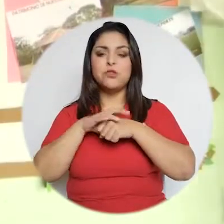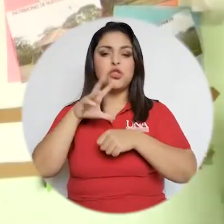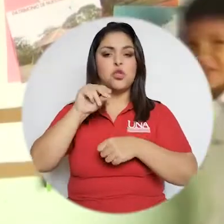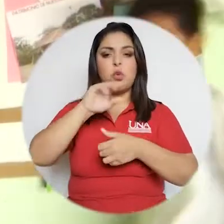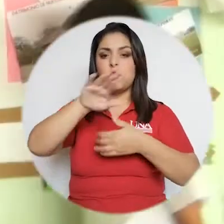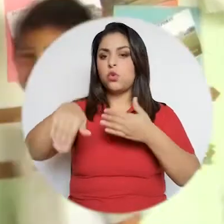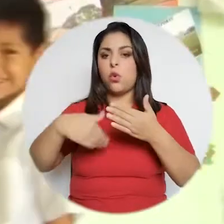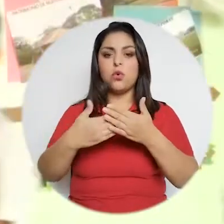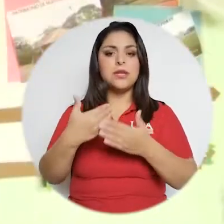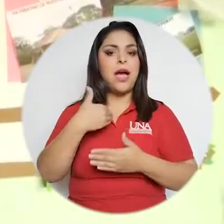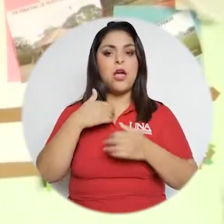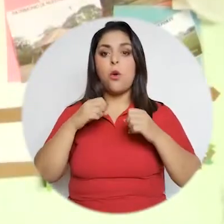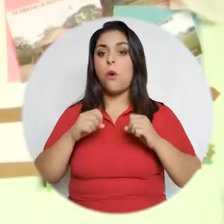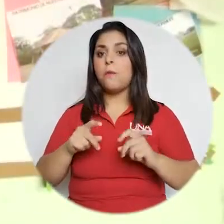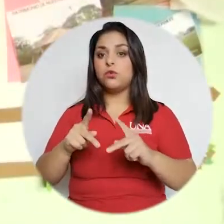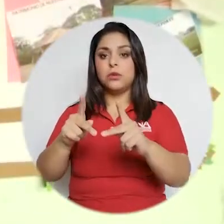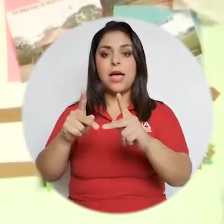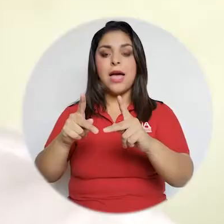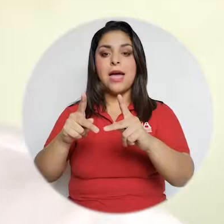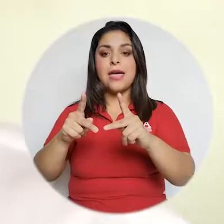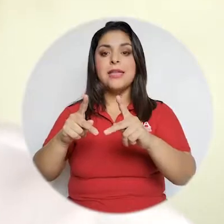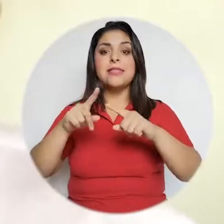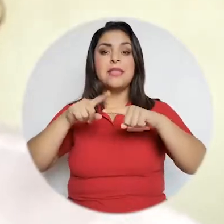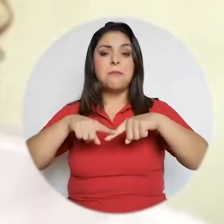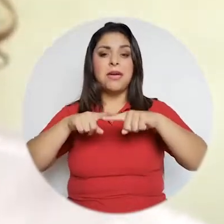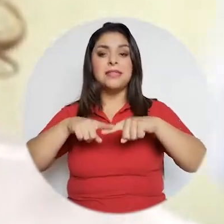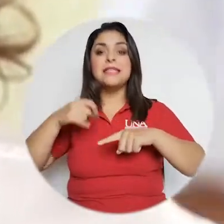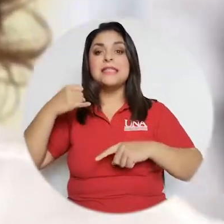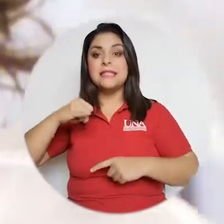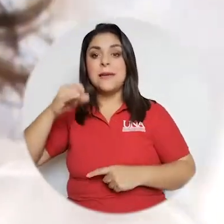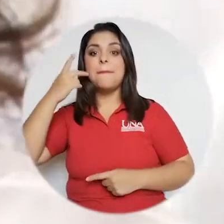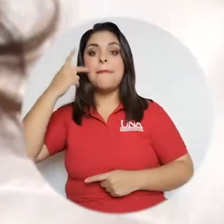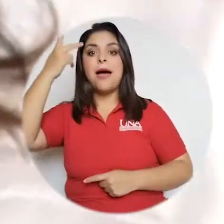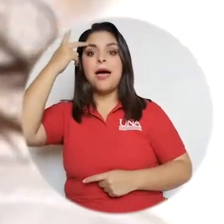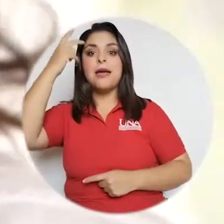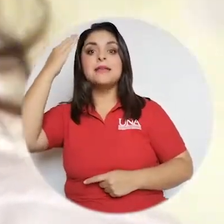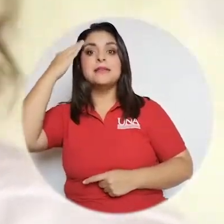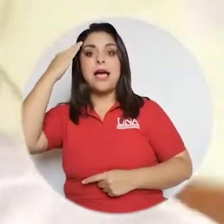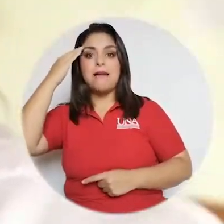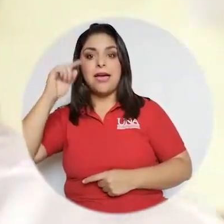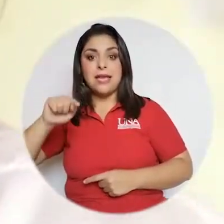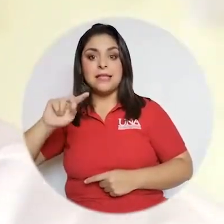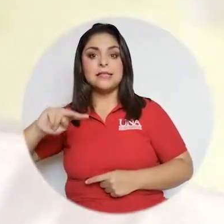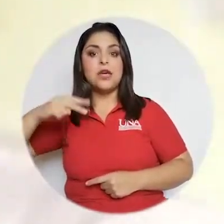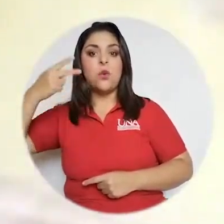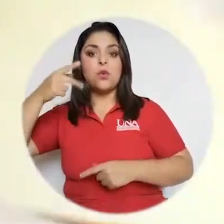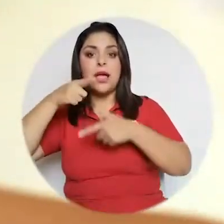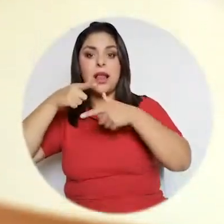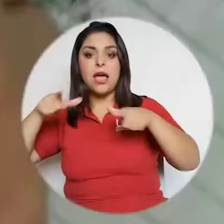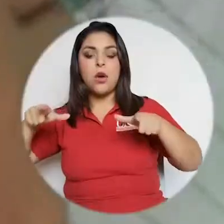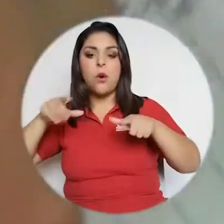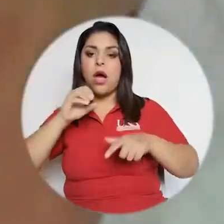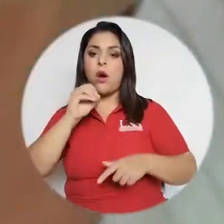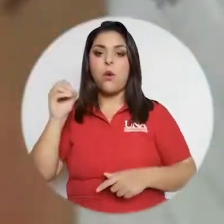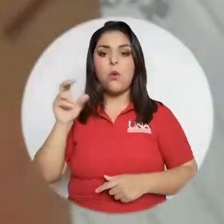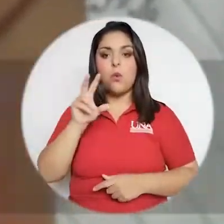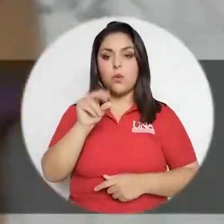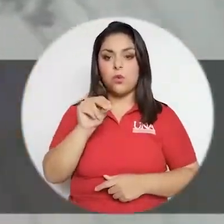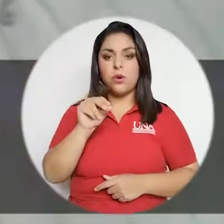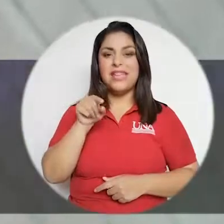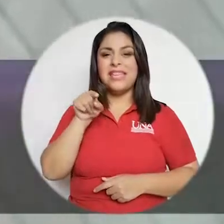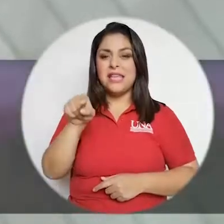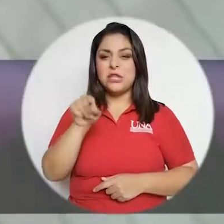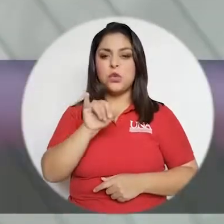aquellas personas cuyos padres no tienen esa segunda lengua y que son quienes más van a necesitar de esa